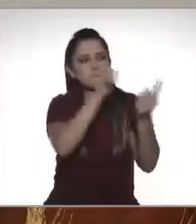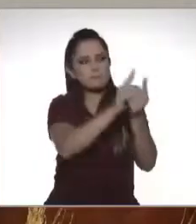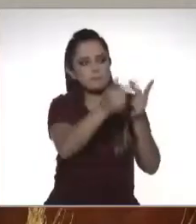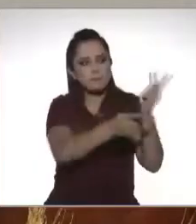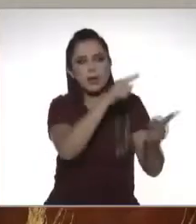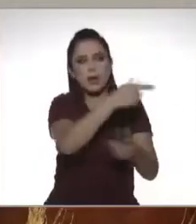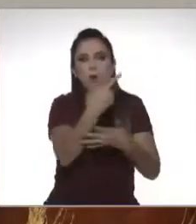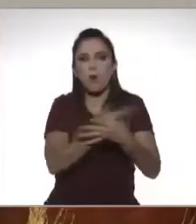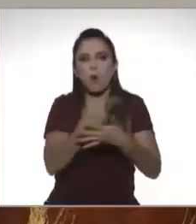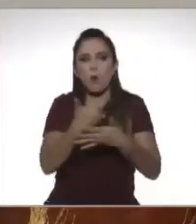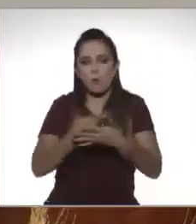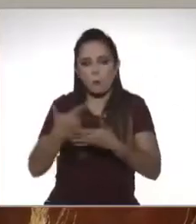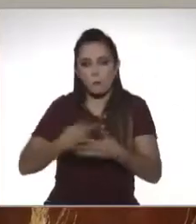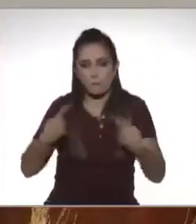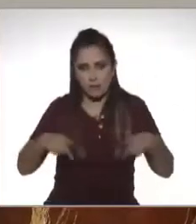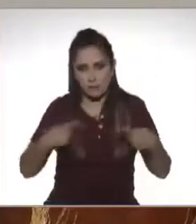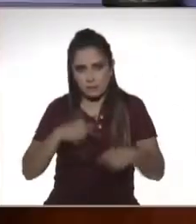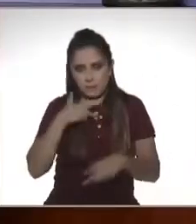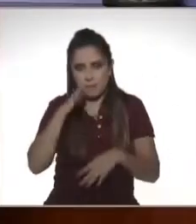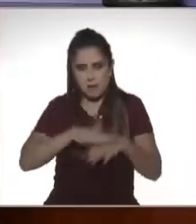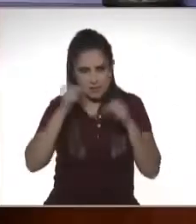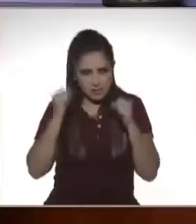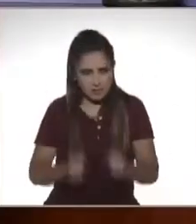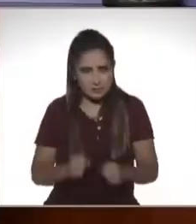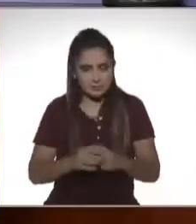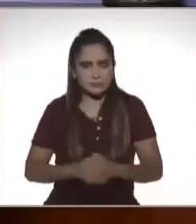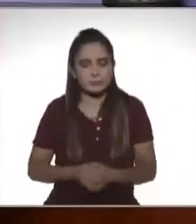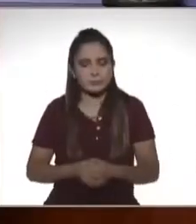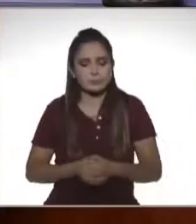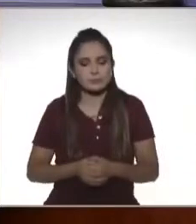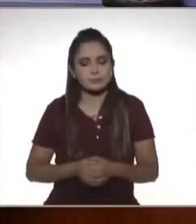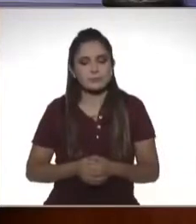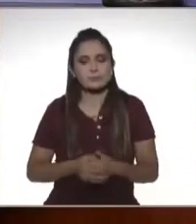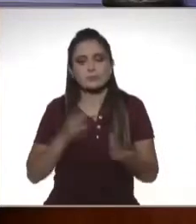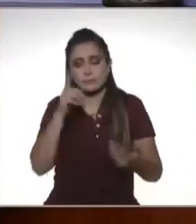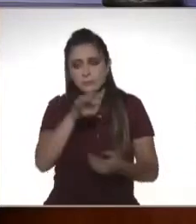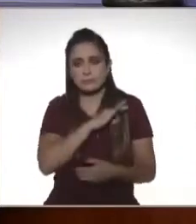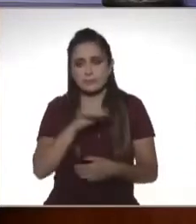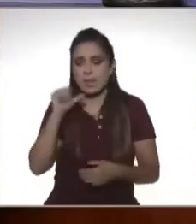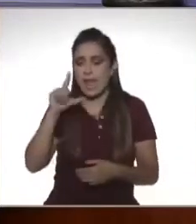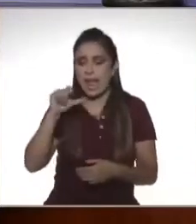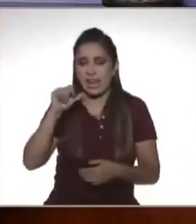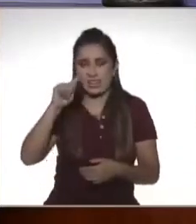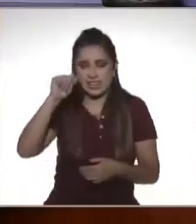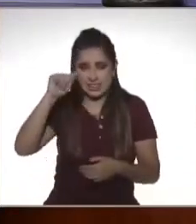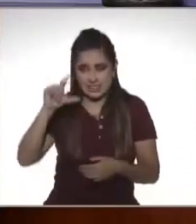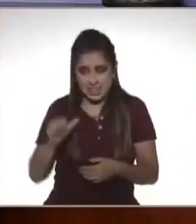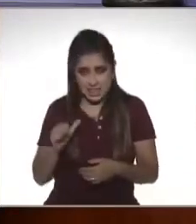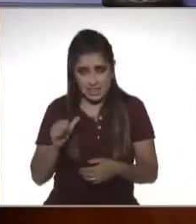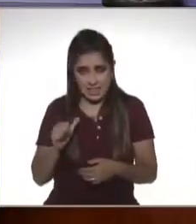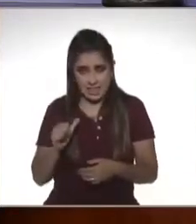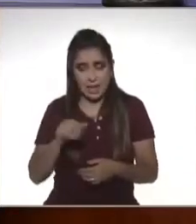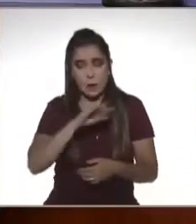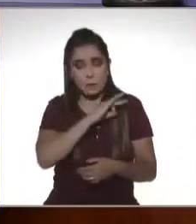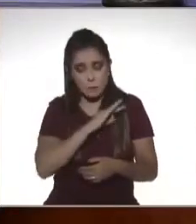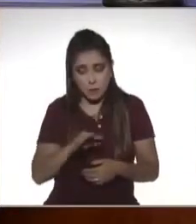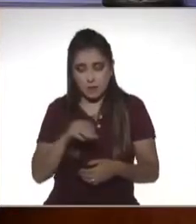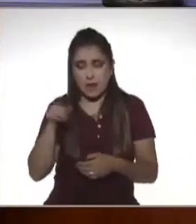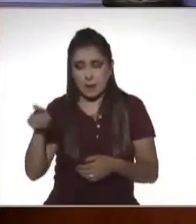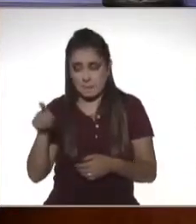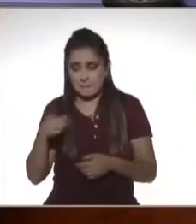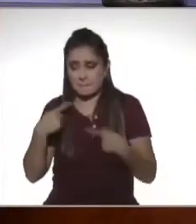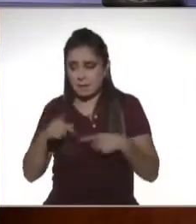En ese aspecto también me gustaría comentar que no solamente puede darse de alta el propio contribuyente, también